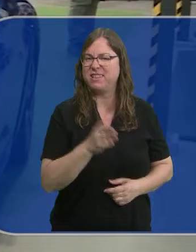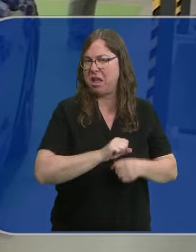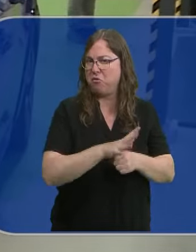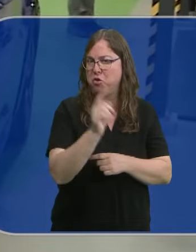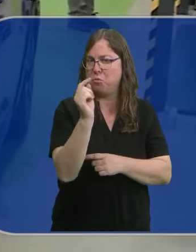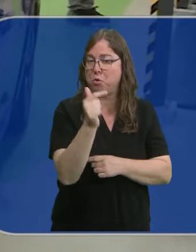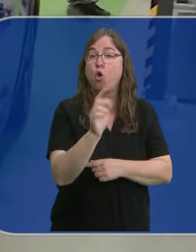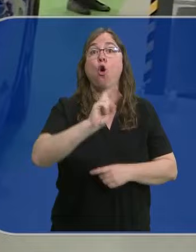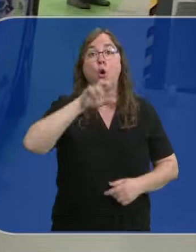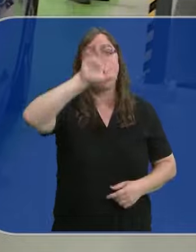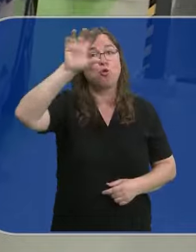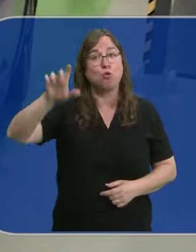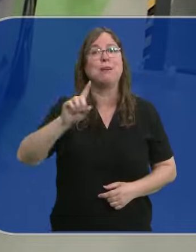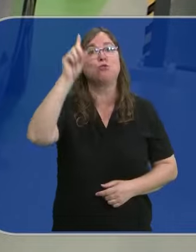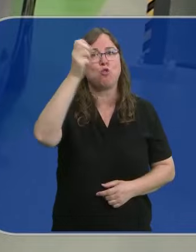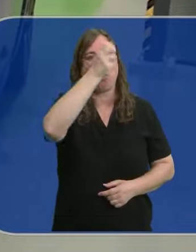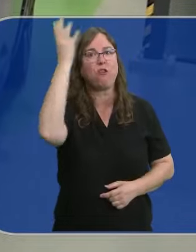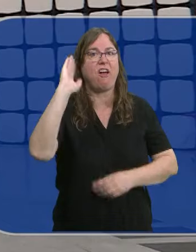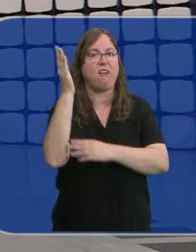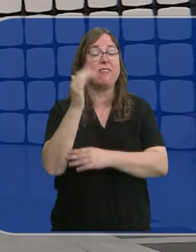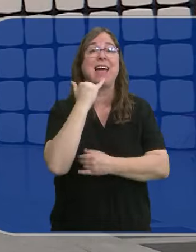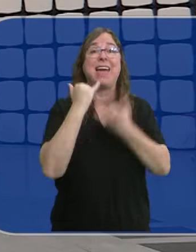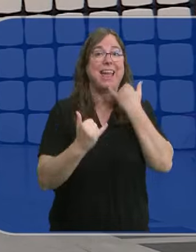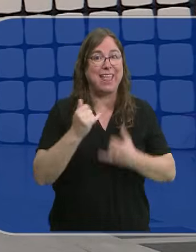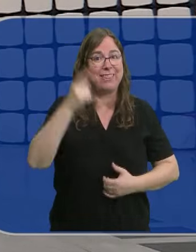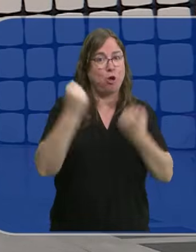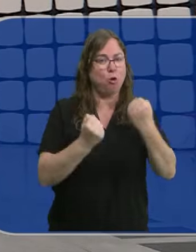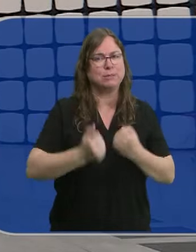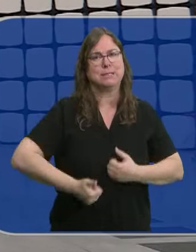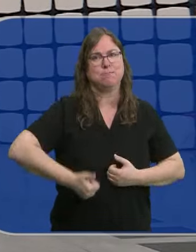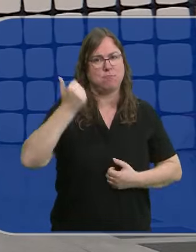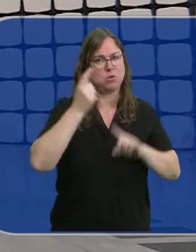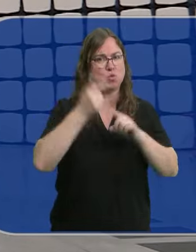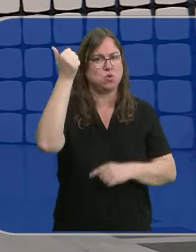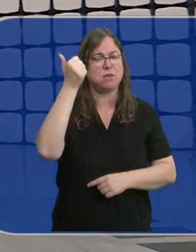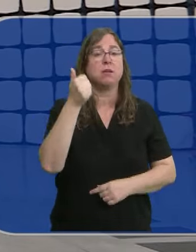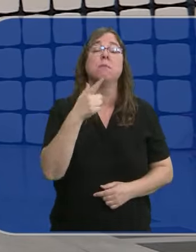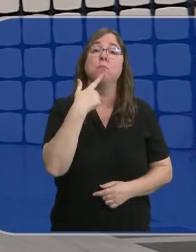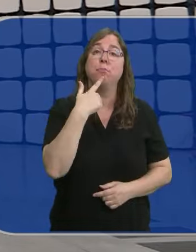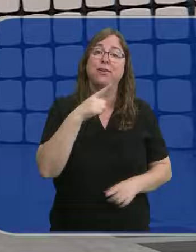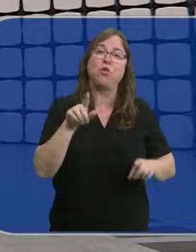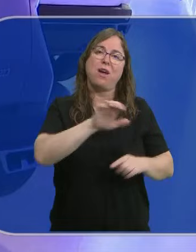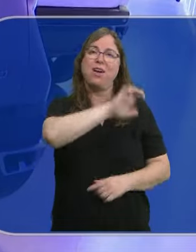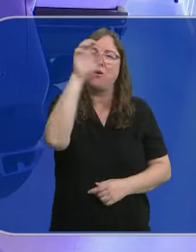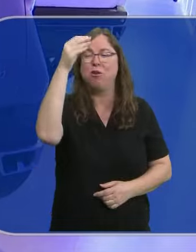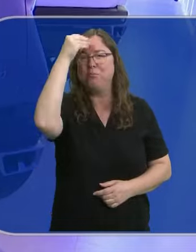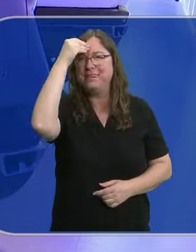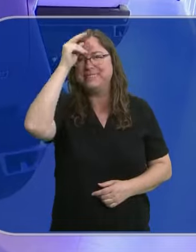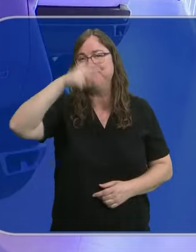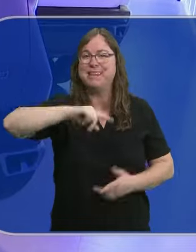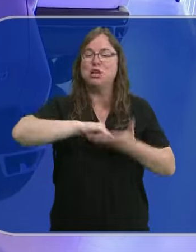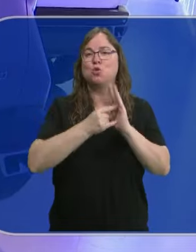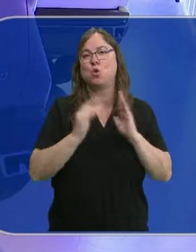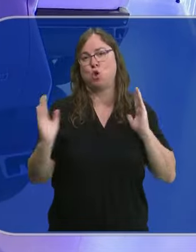se afectará más a otros países como los nórdicos, donde el eléctrico está más implantado. No obstante, Europa considera que esto es una solución